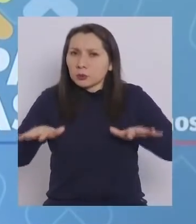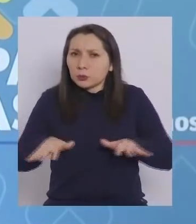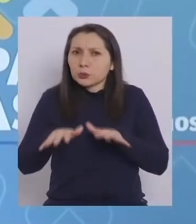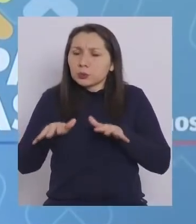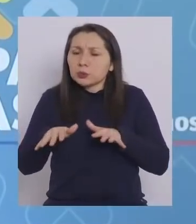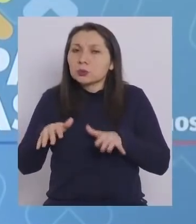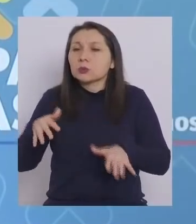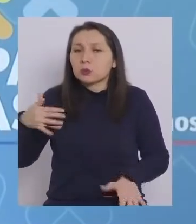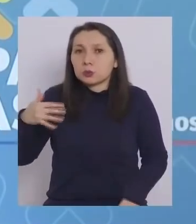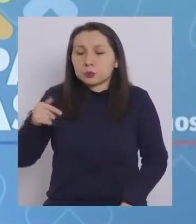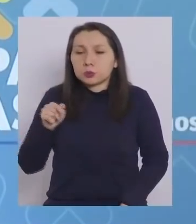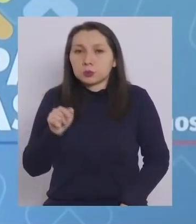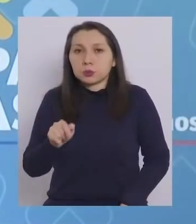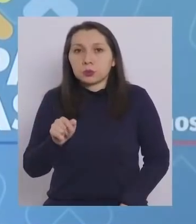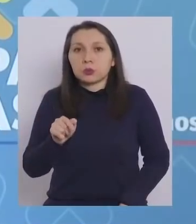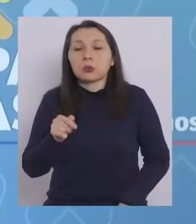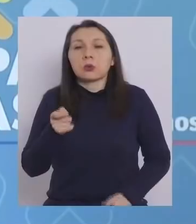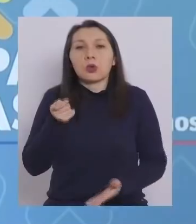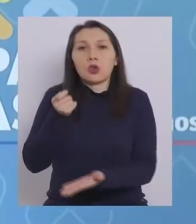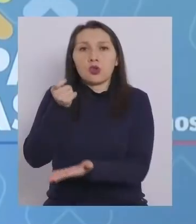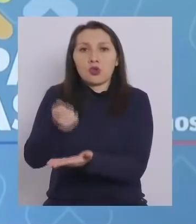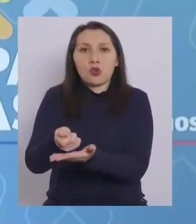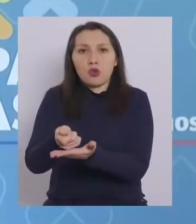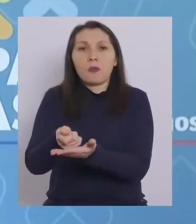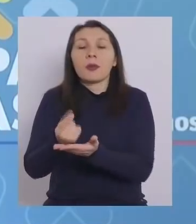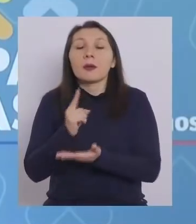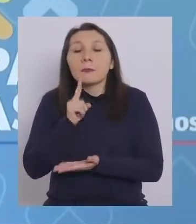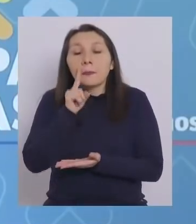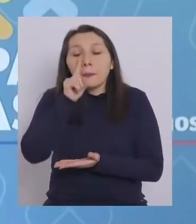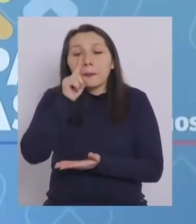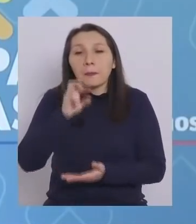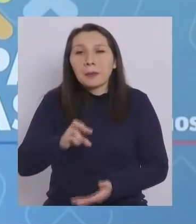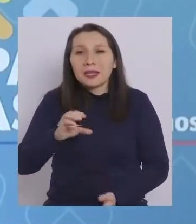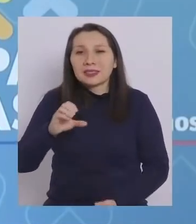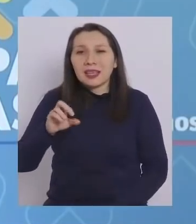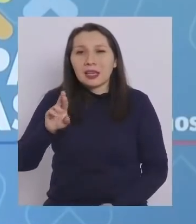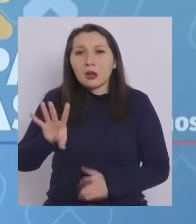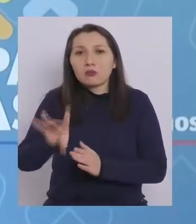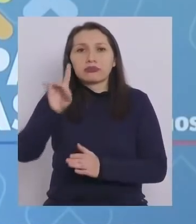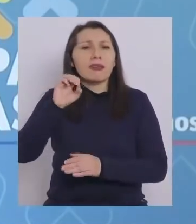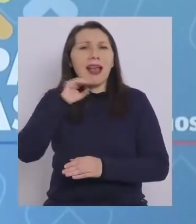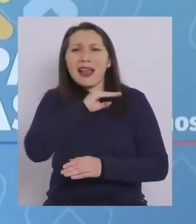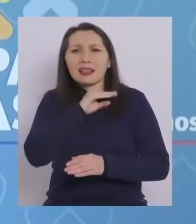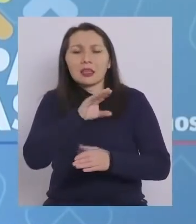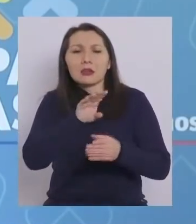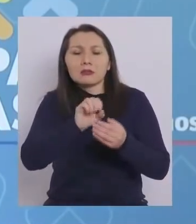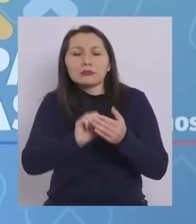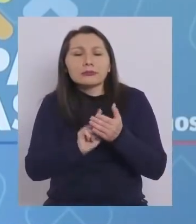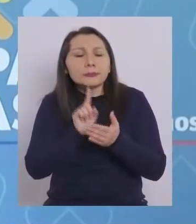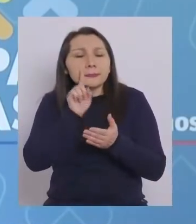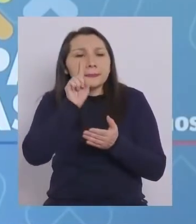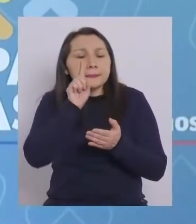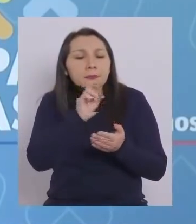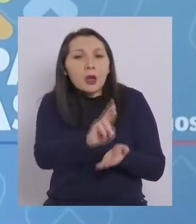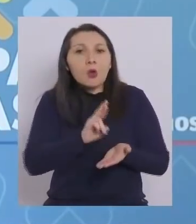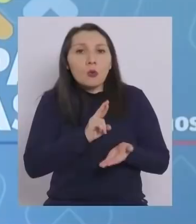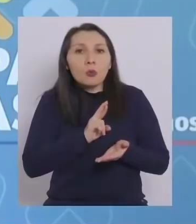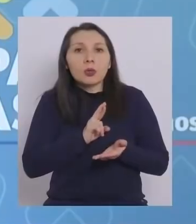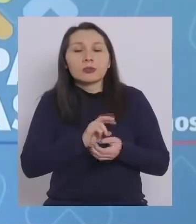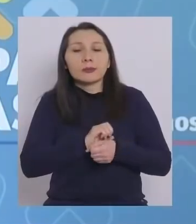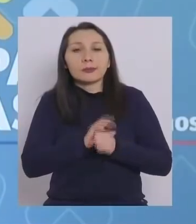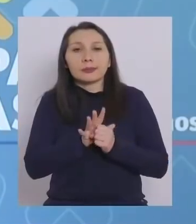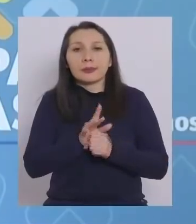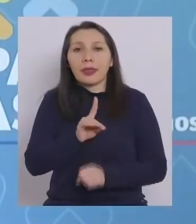considerable adquiriendo una PCR que identifica rápidamente a la variante Delta. Igual después hay que secuenciar.